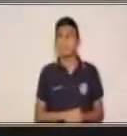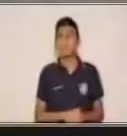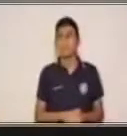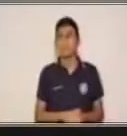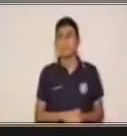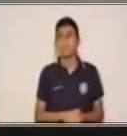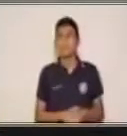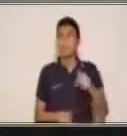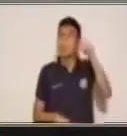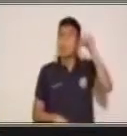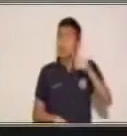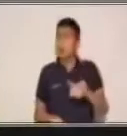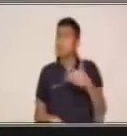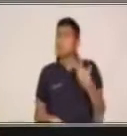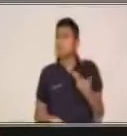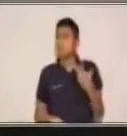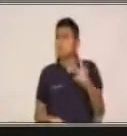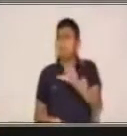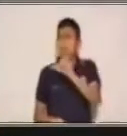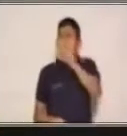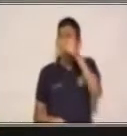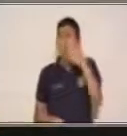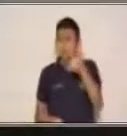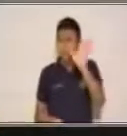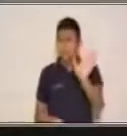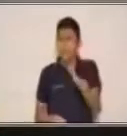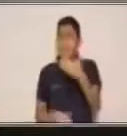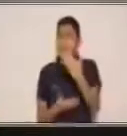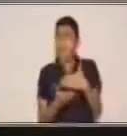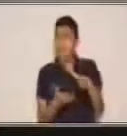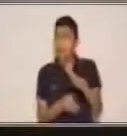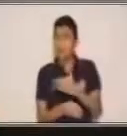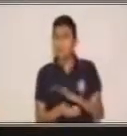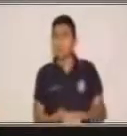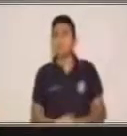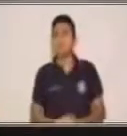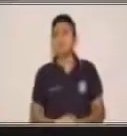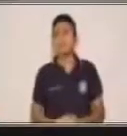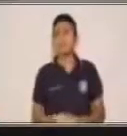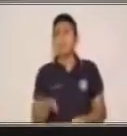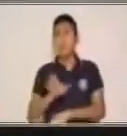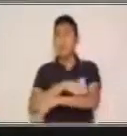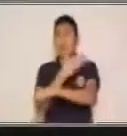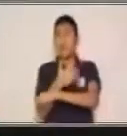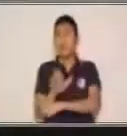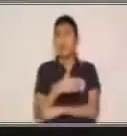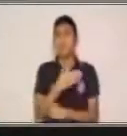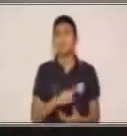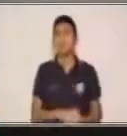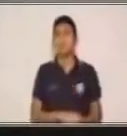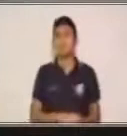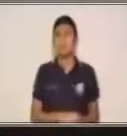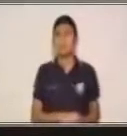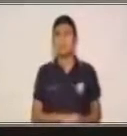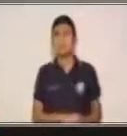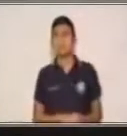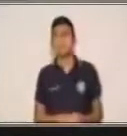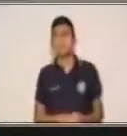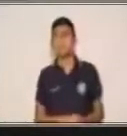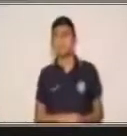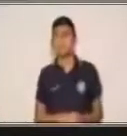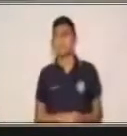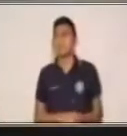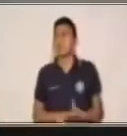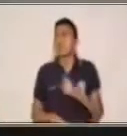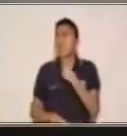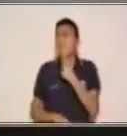escuchar entonces la siguiente canción. ¿Sí? Muy bien. Vamos a ver. Esta es nuestra siguiente canción. Y a ver